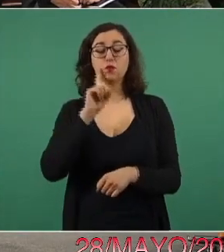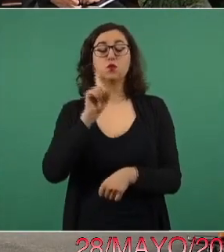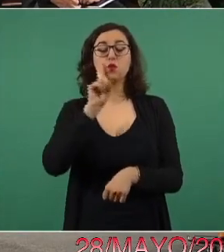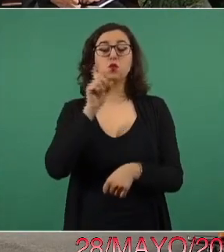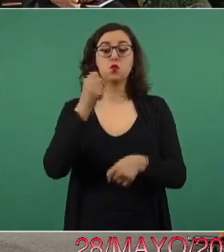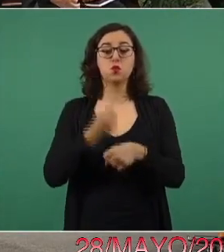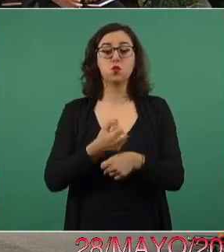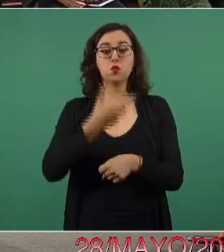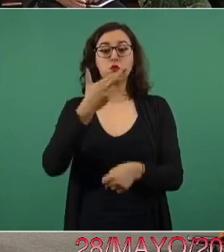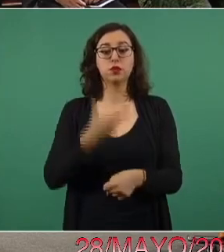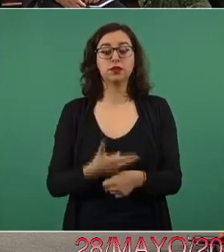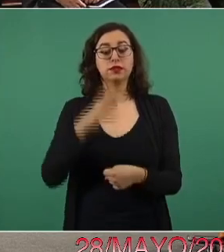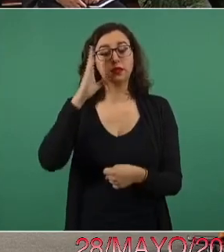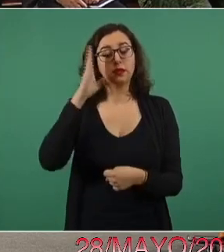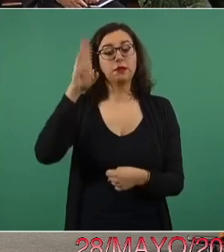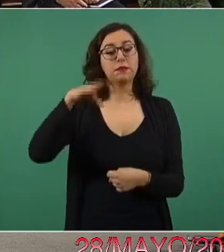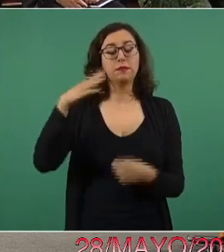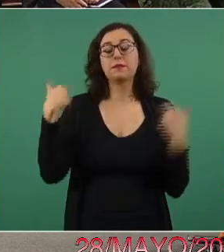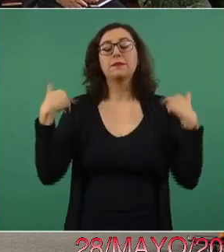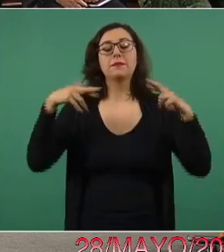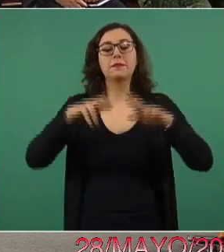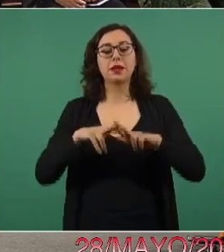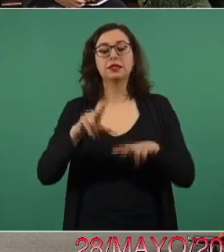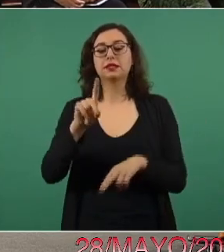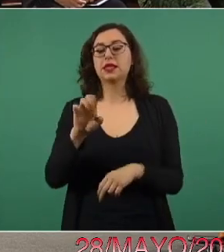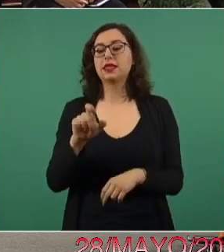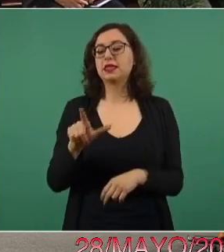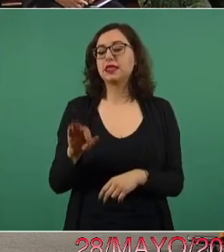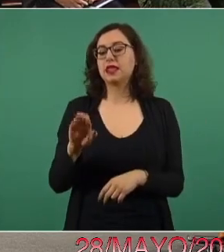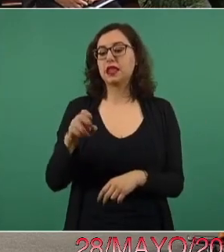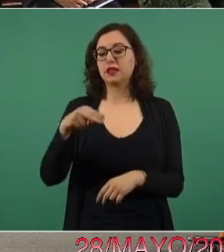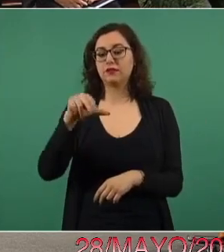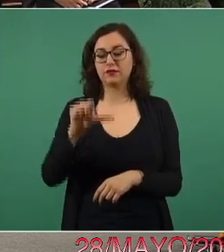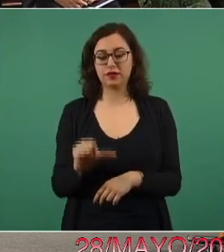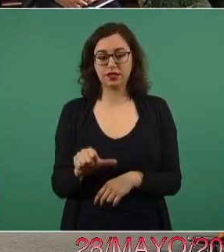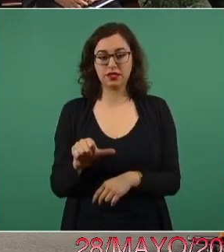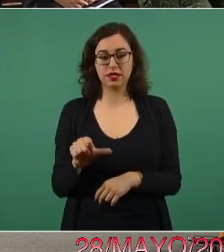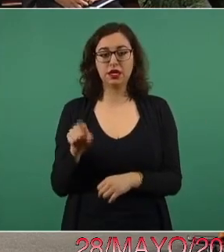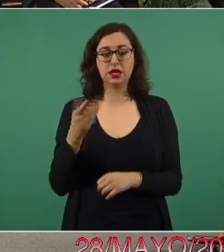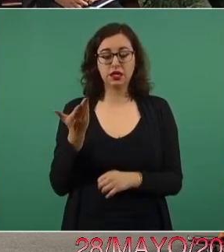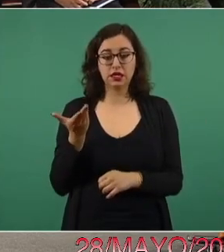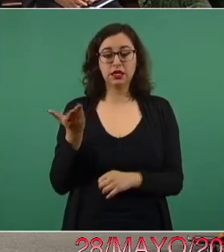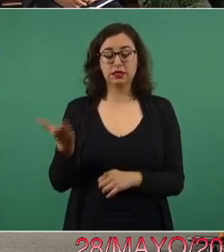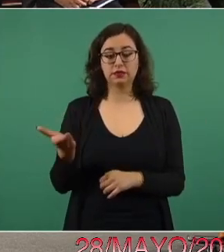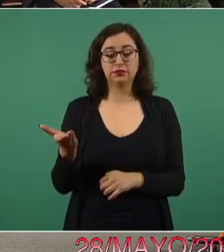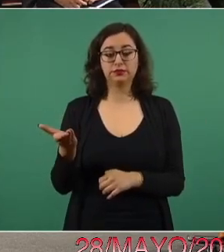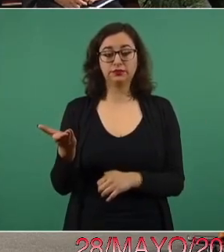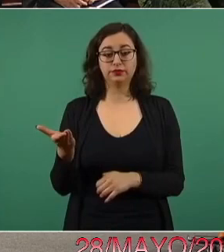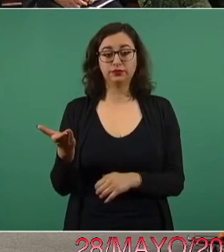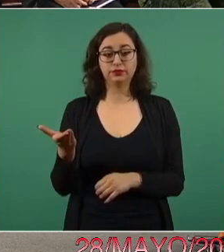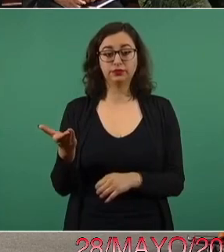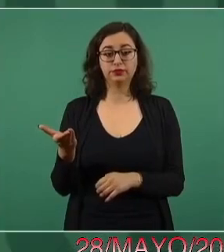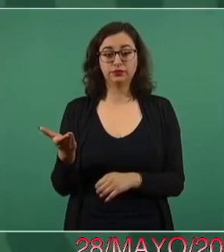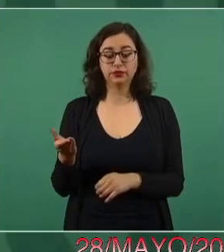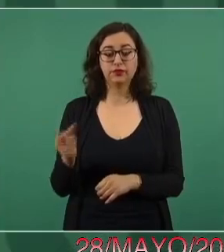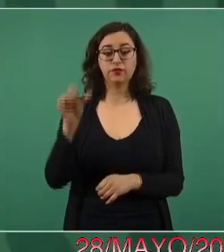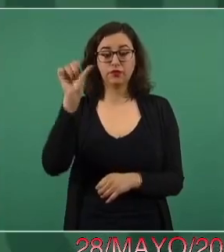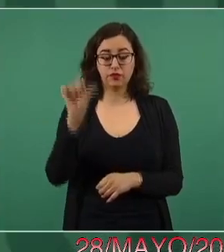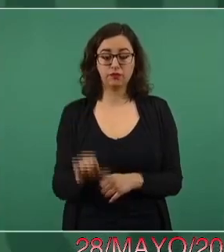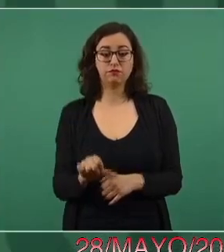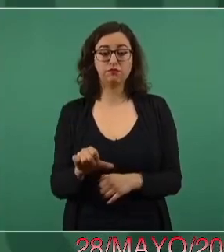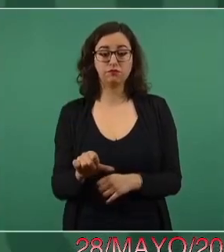Delfina Gómez Álvarez, va a emitir